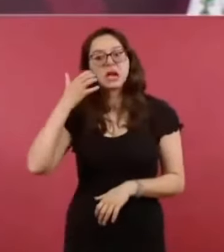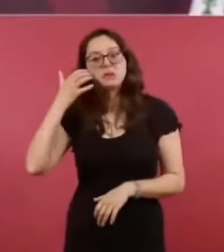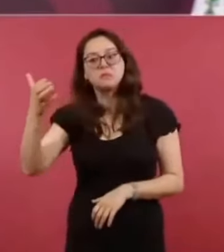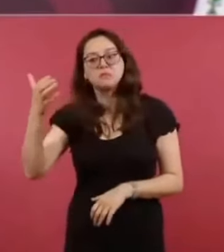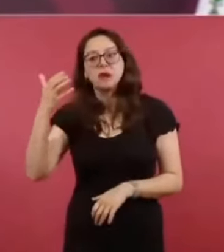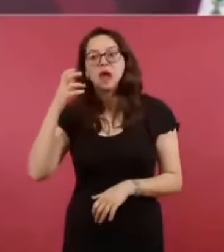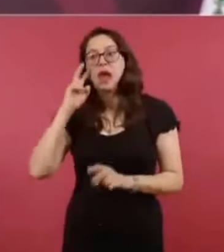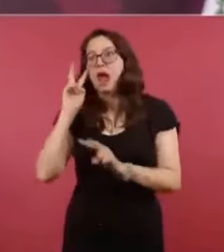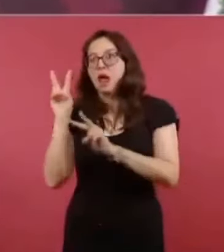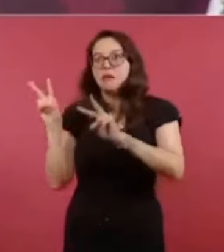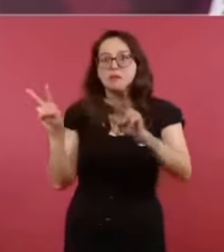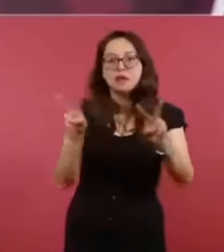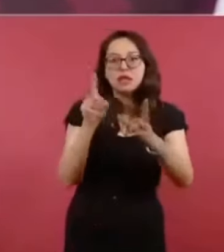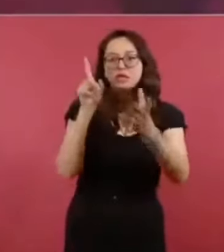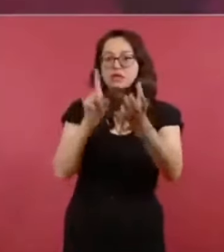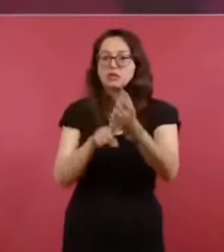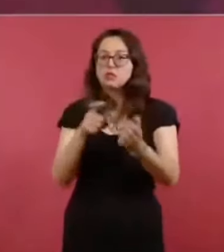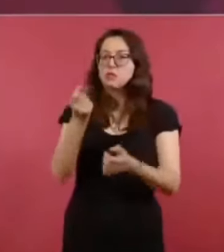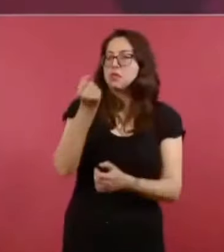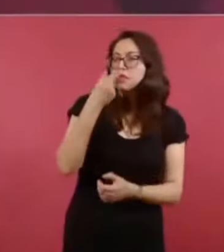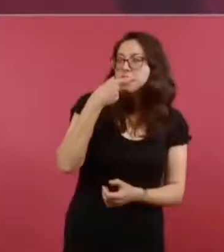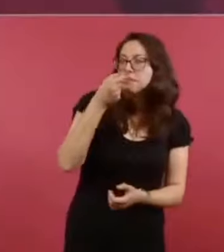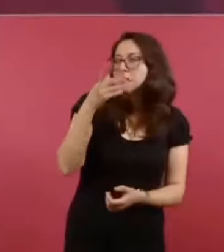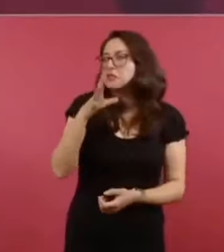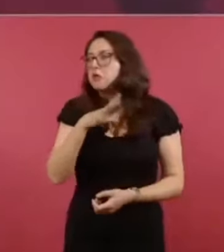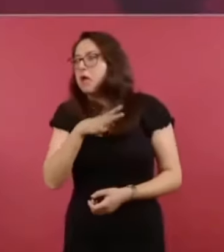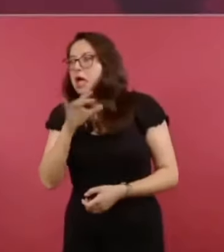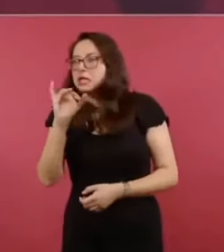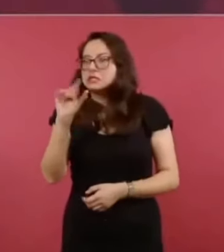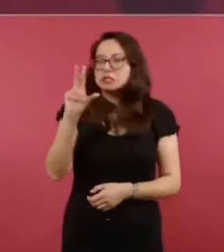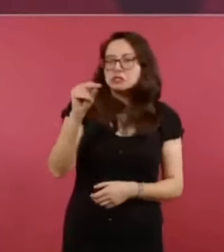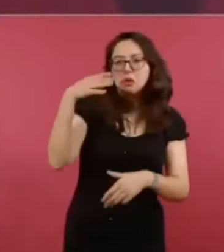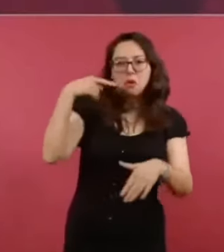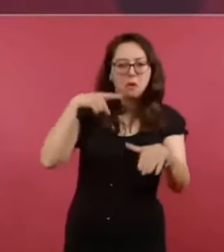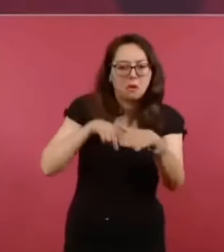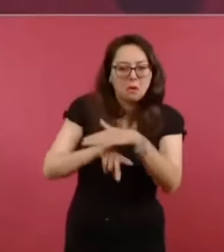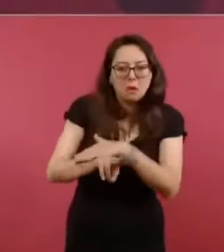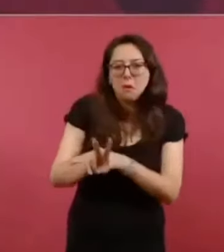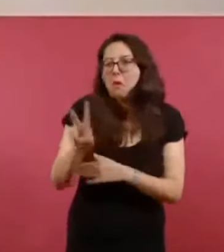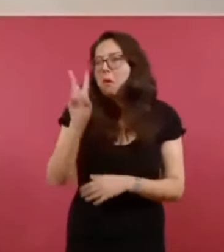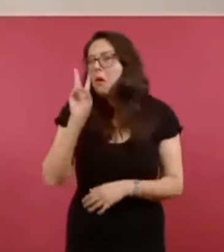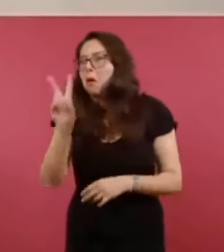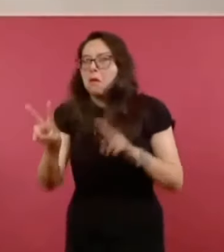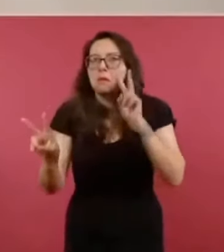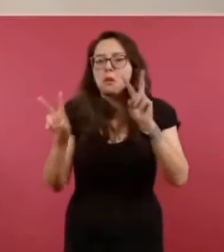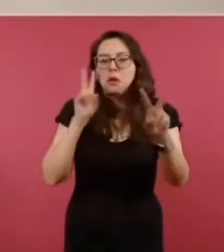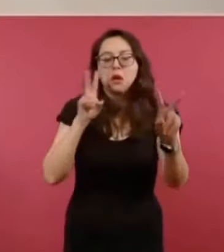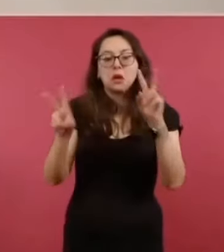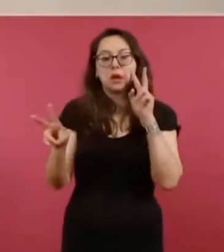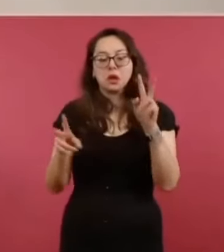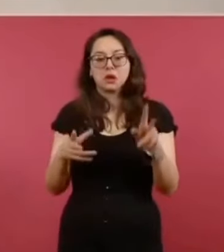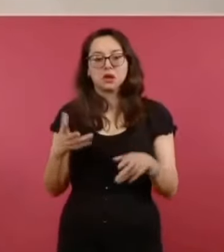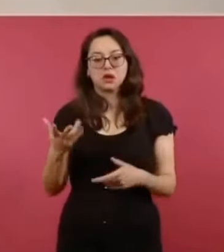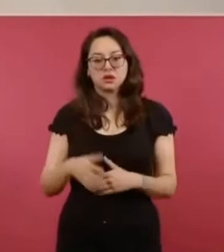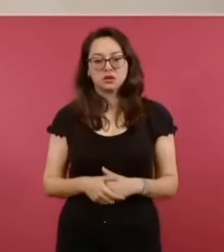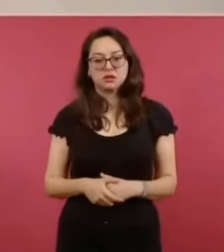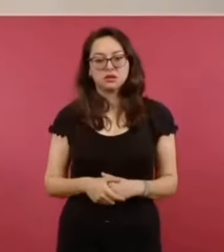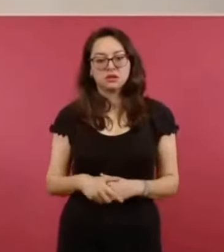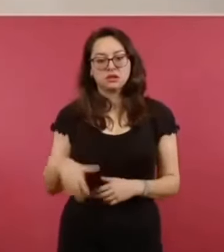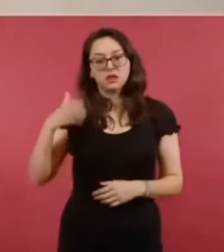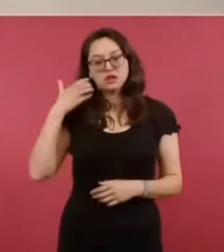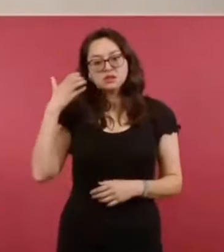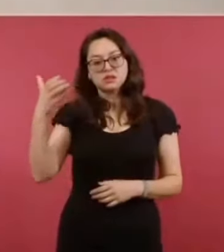anaqueleses tenían medicinas o no tenían medicinas y hablaban por teléfono a la